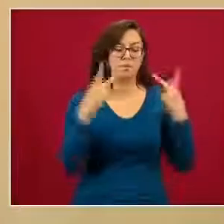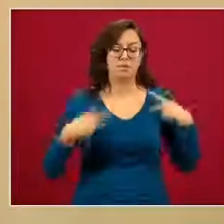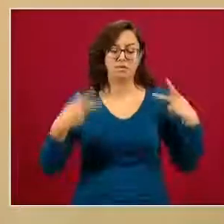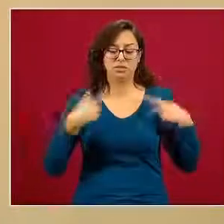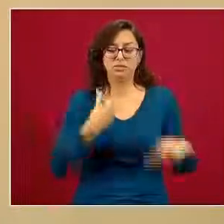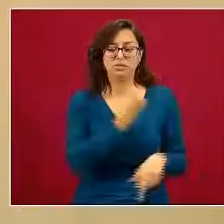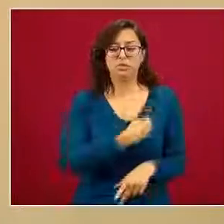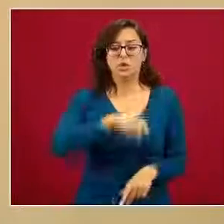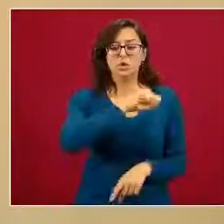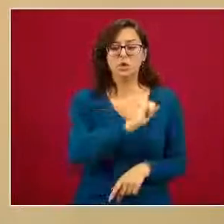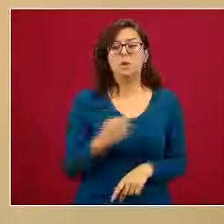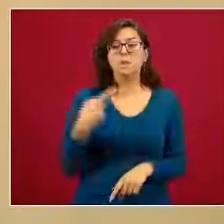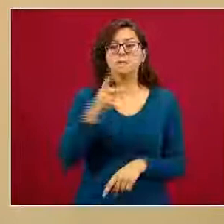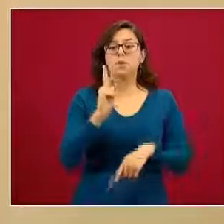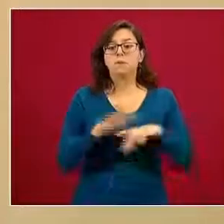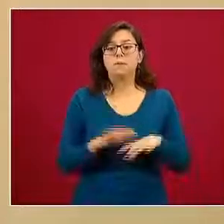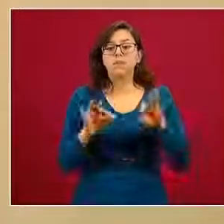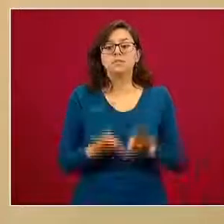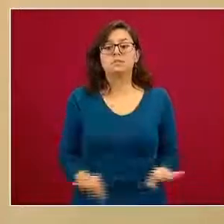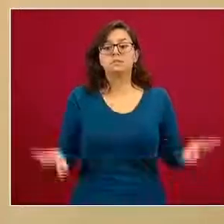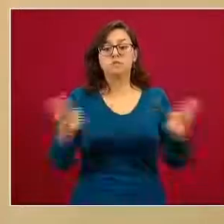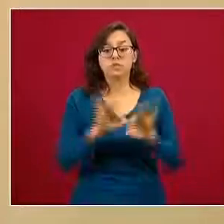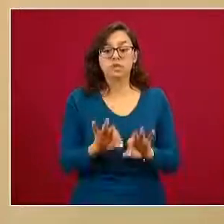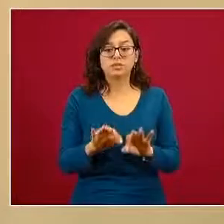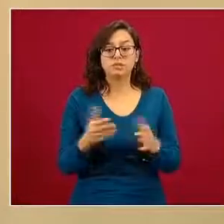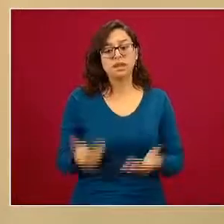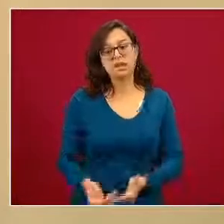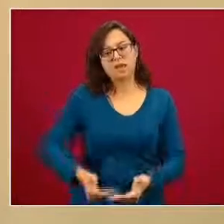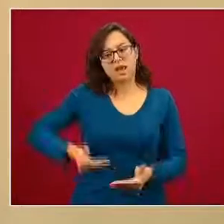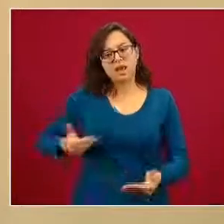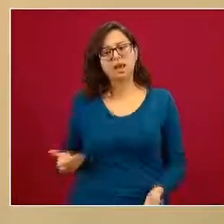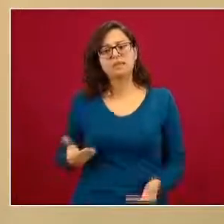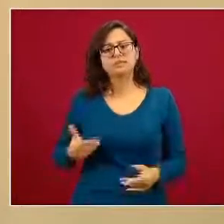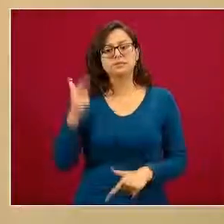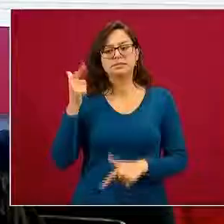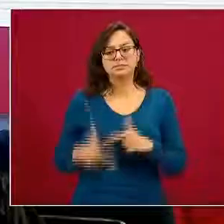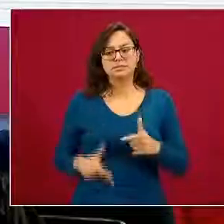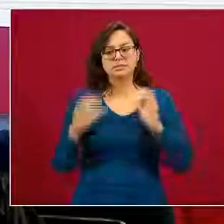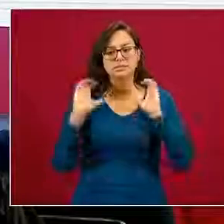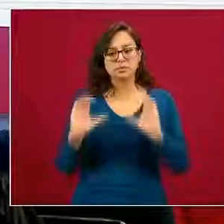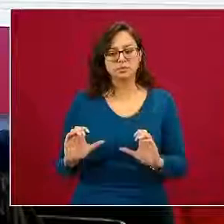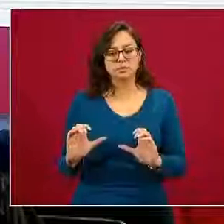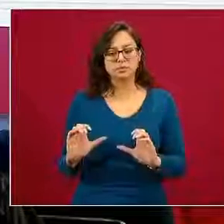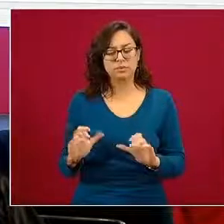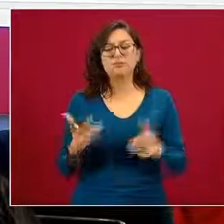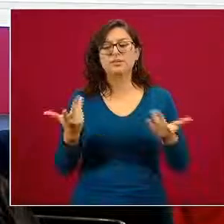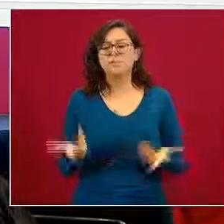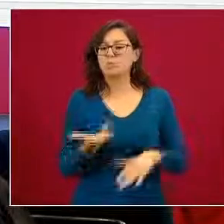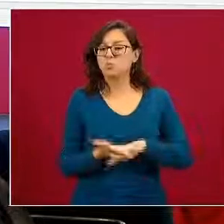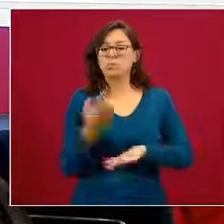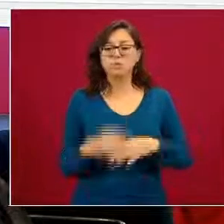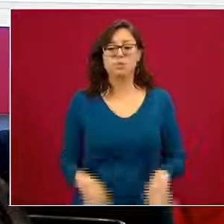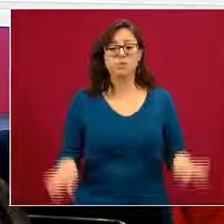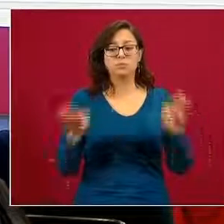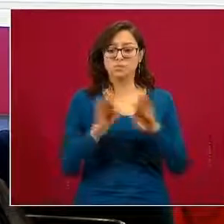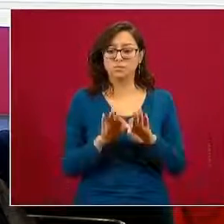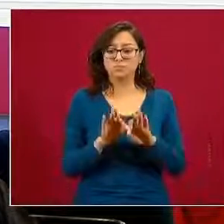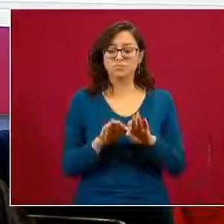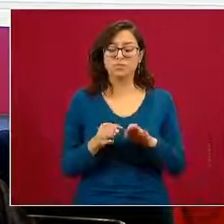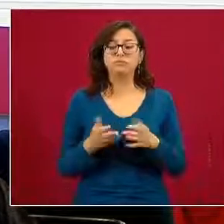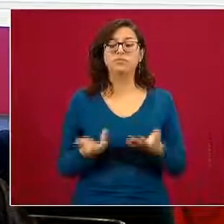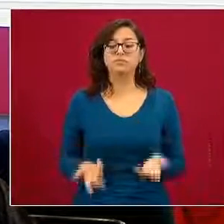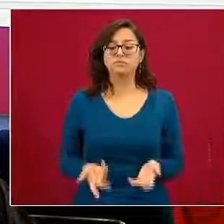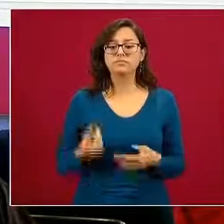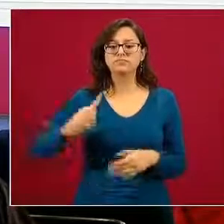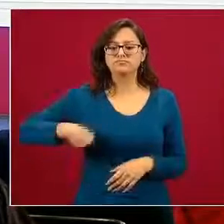suicidio señores periodistas? Es prevenible y ese es el mensaje fundamental de esto y tenemos